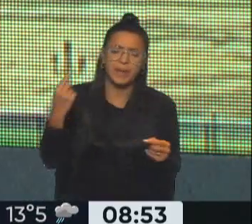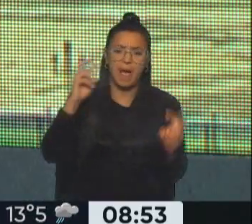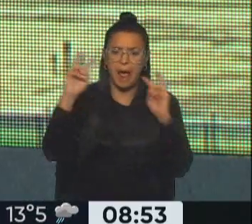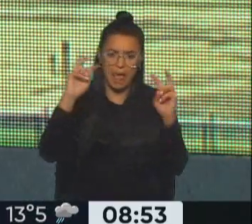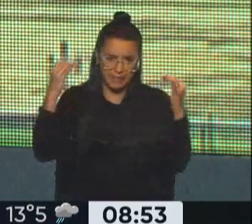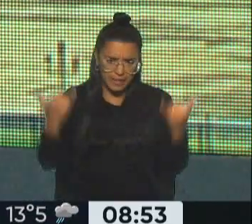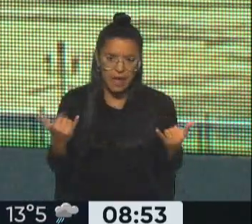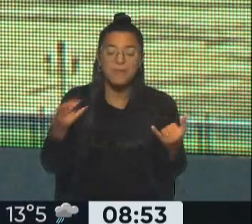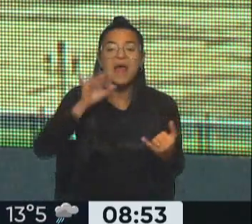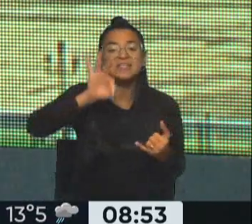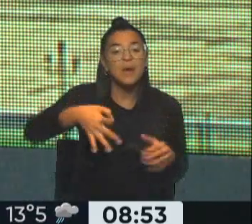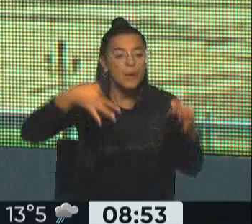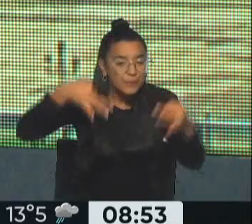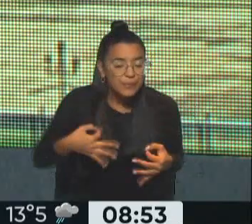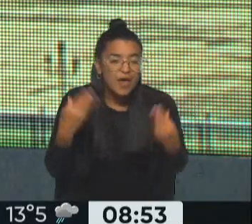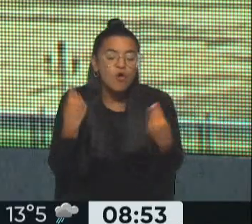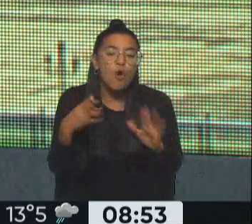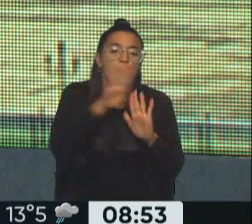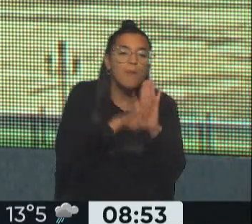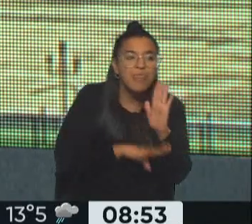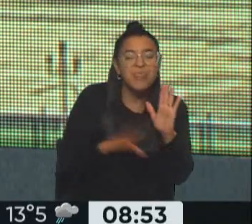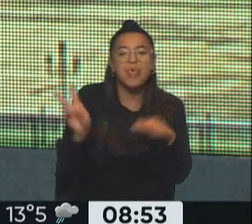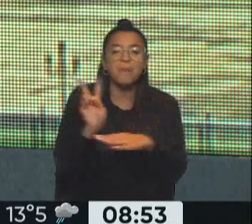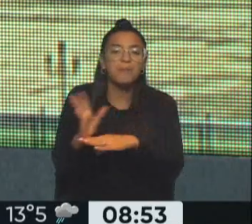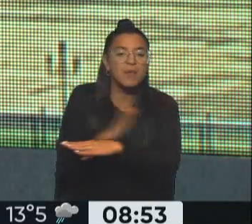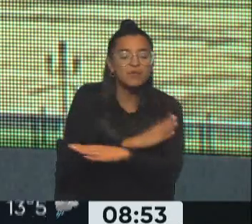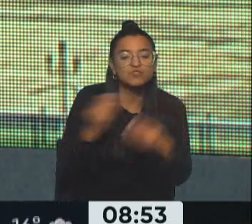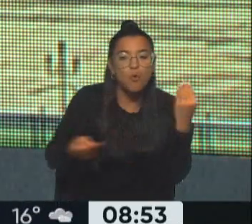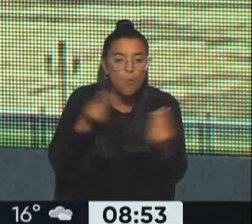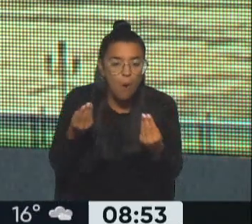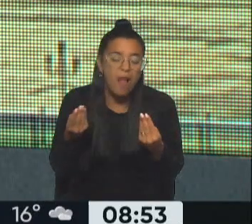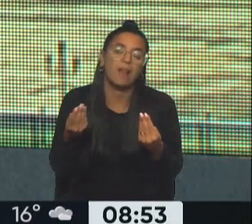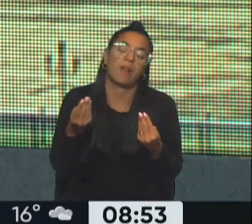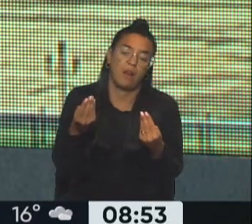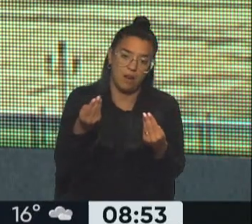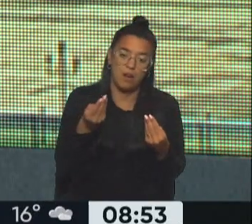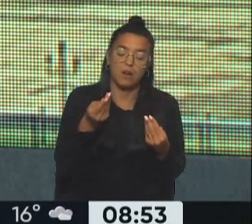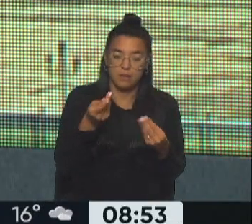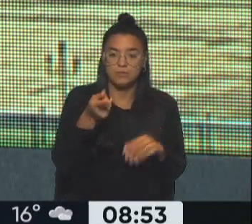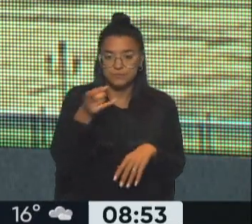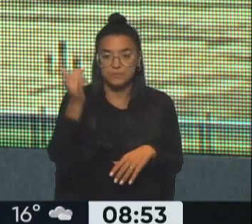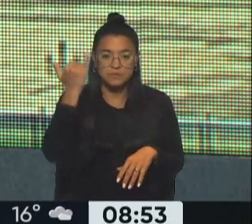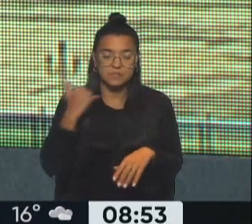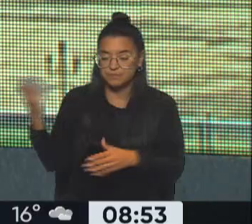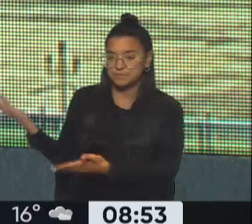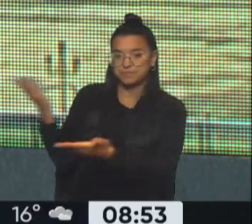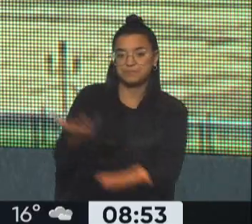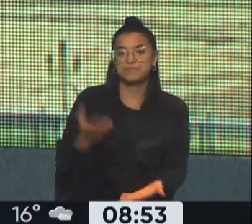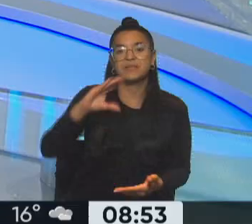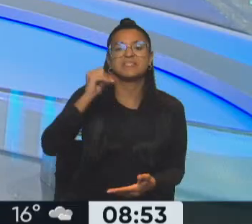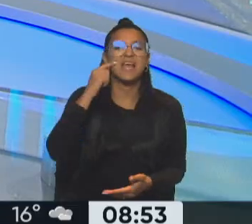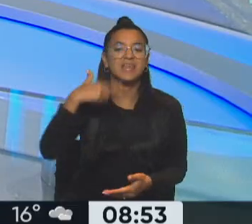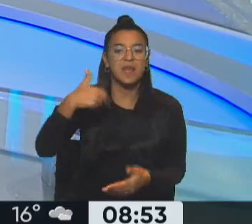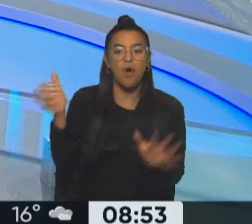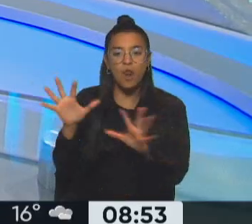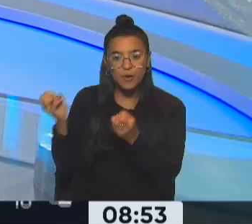alertas. Para saber, bueno, de qué medidas preventivas se están tomando o cuáles son las medidas preventivas que se pueden tomar, ya recibimos a Patricia Chaina.